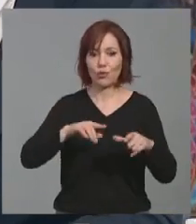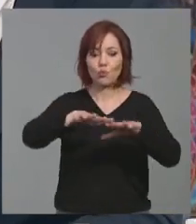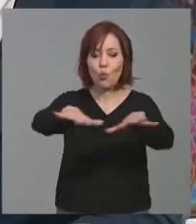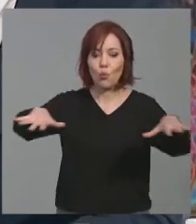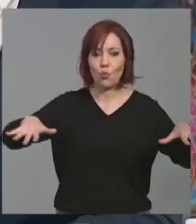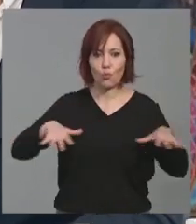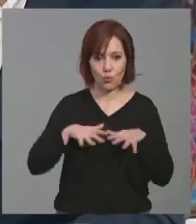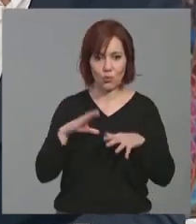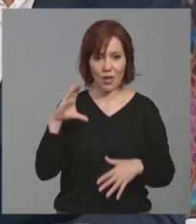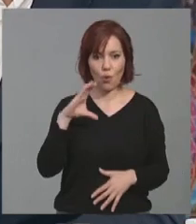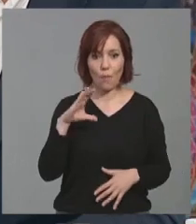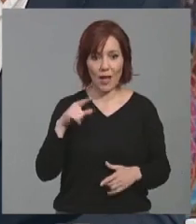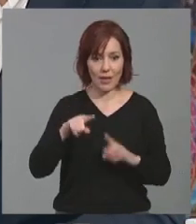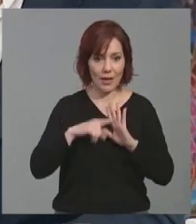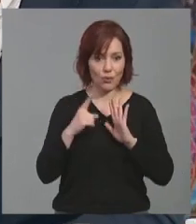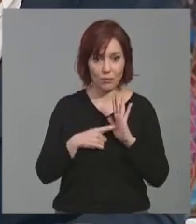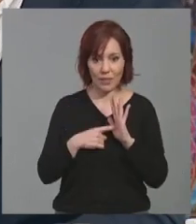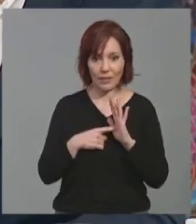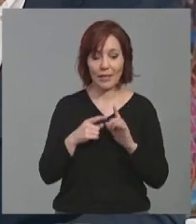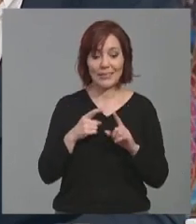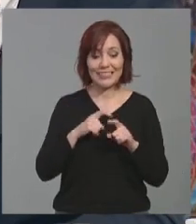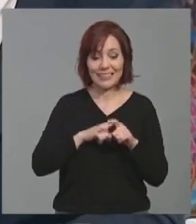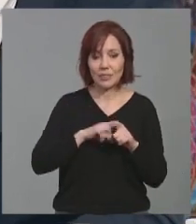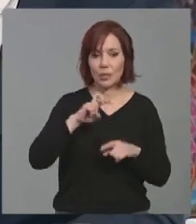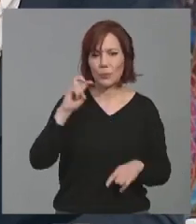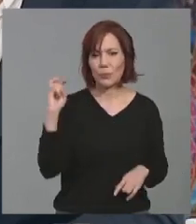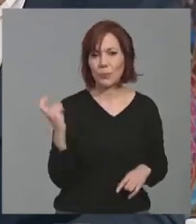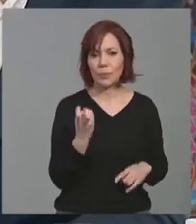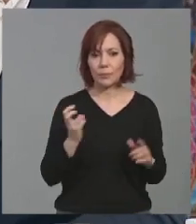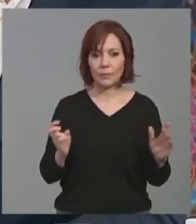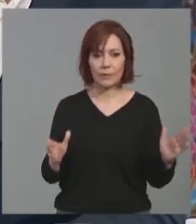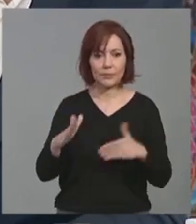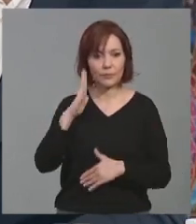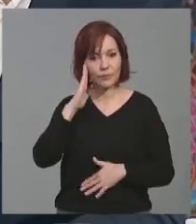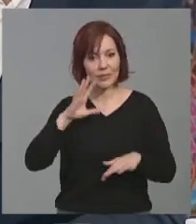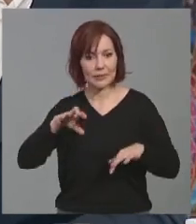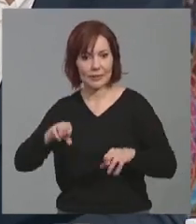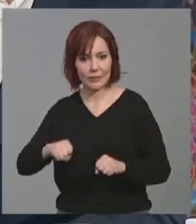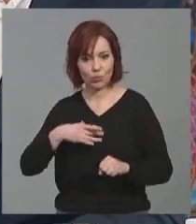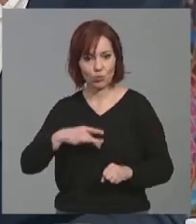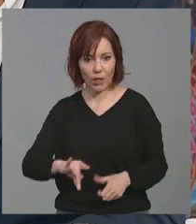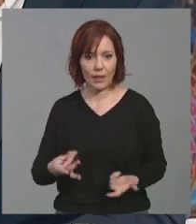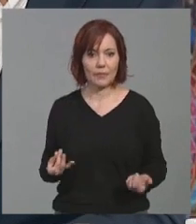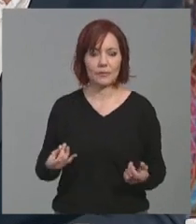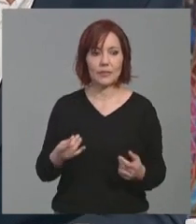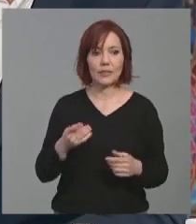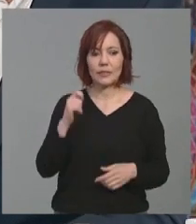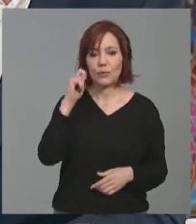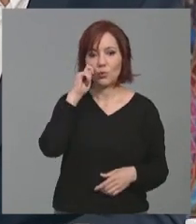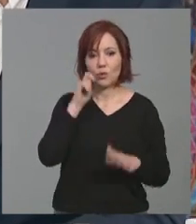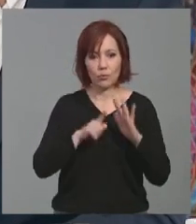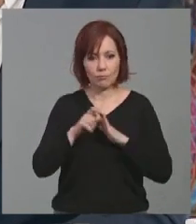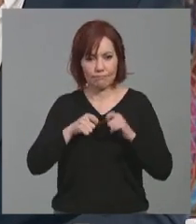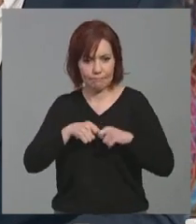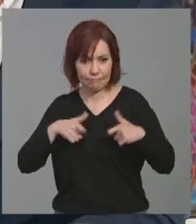pues, una variedad que le permita pernoctar en la zona, que permita al sector turístico crecer, que permita a